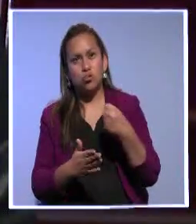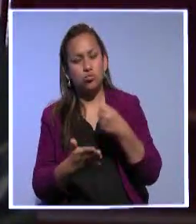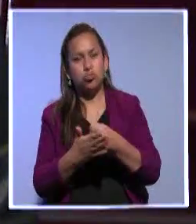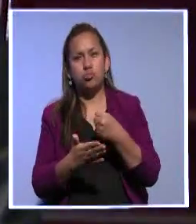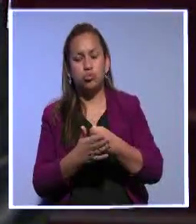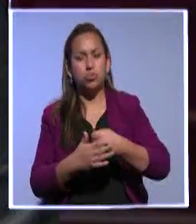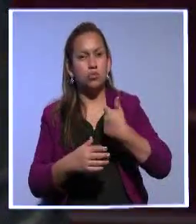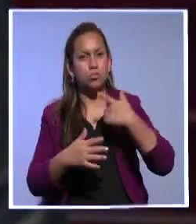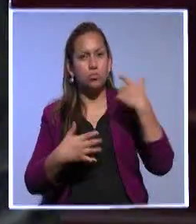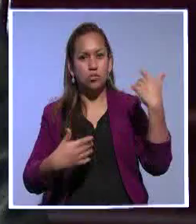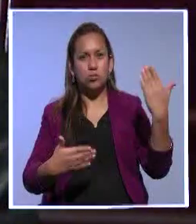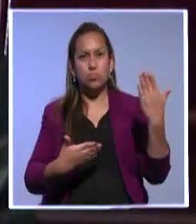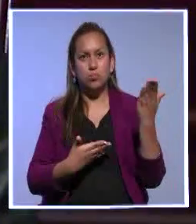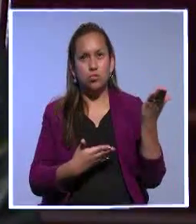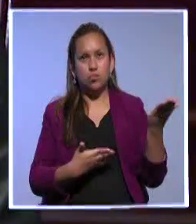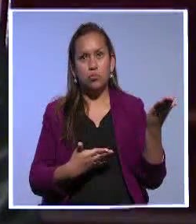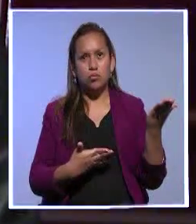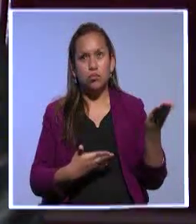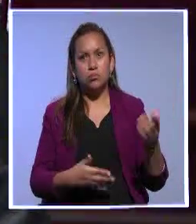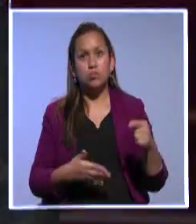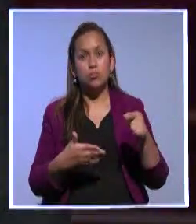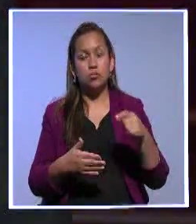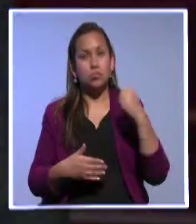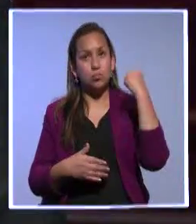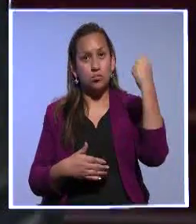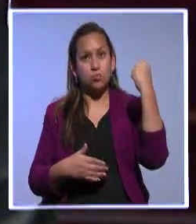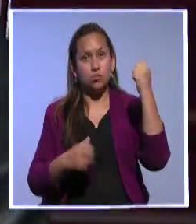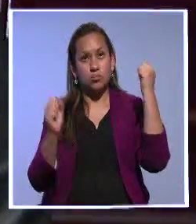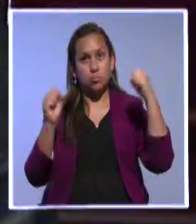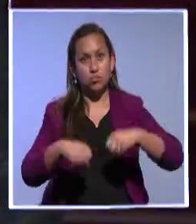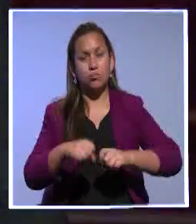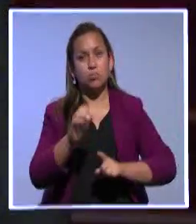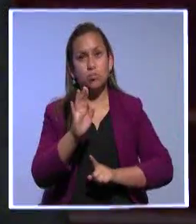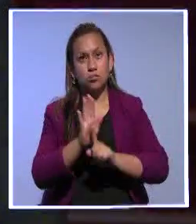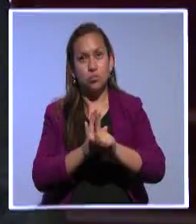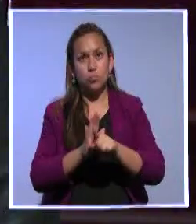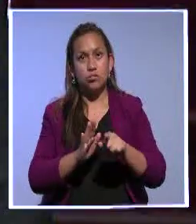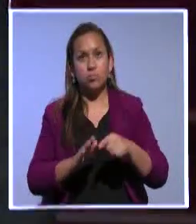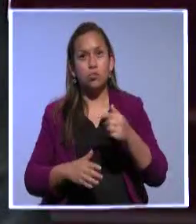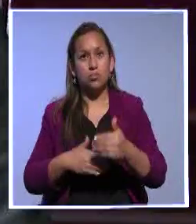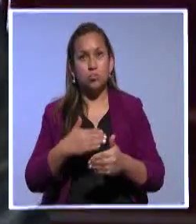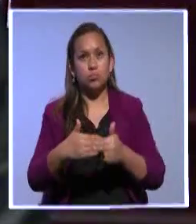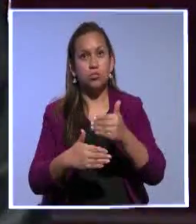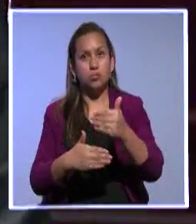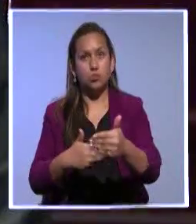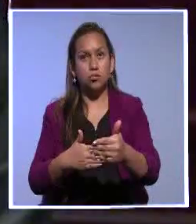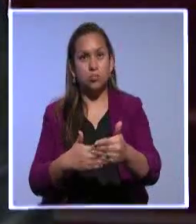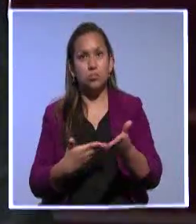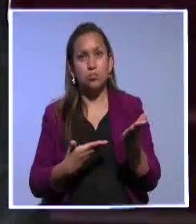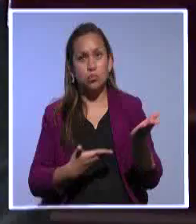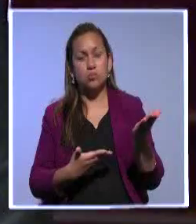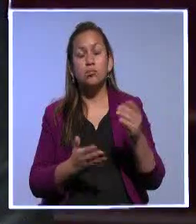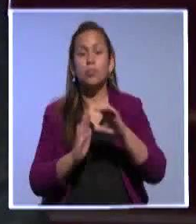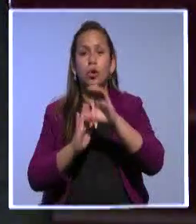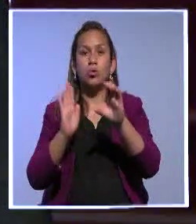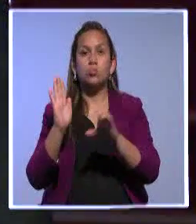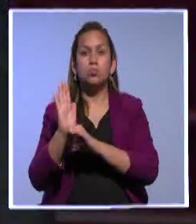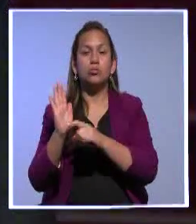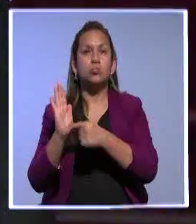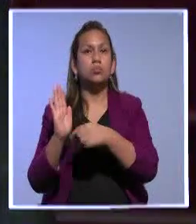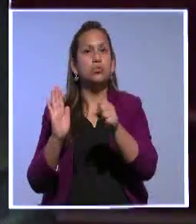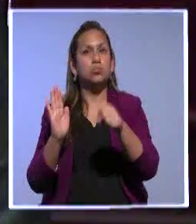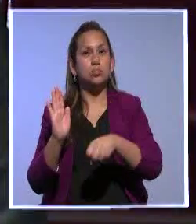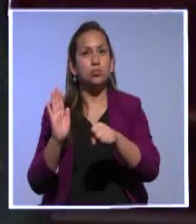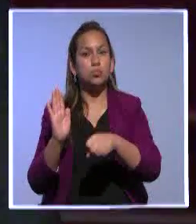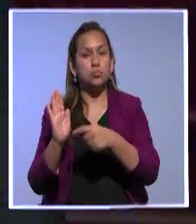los cambios y los derechos consagrados de la Constitución puedan desarrollarse progresivamente tal como manda la Constitución. Creo que el reto nuestro